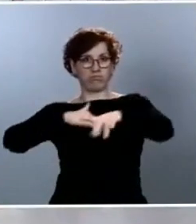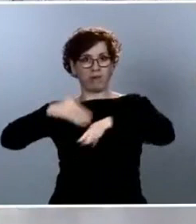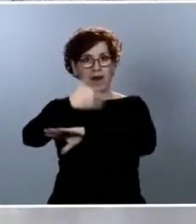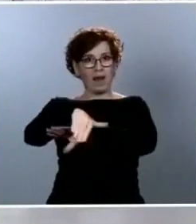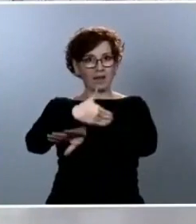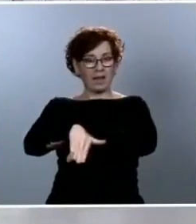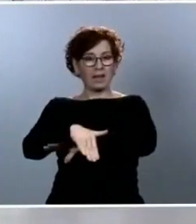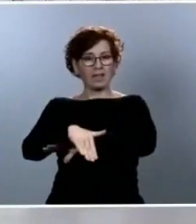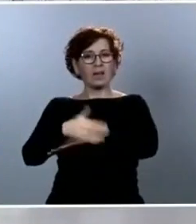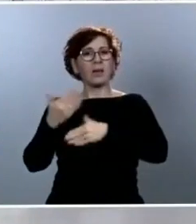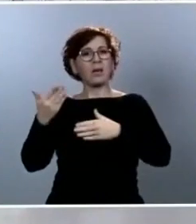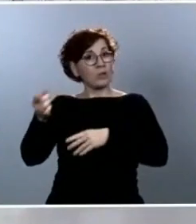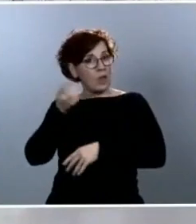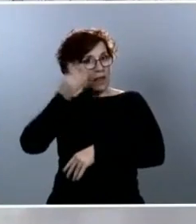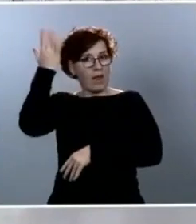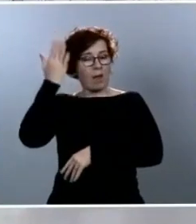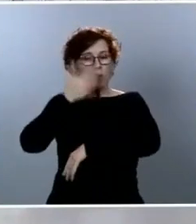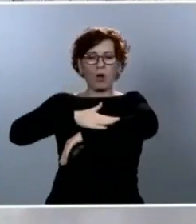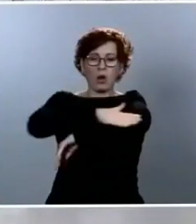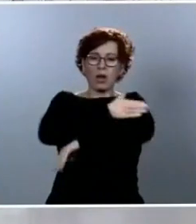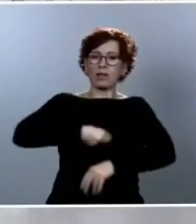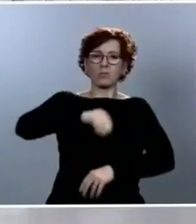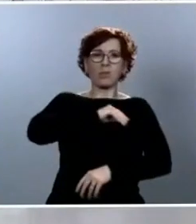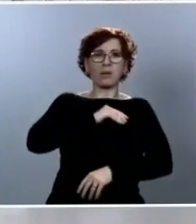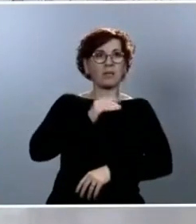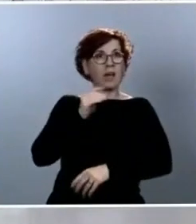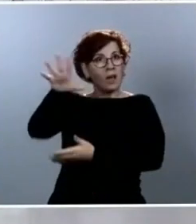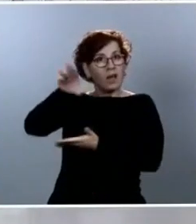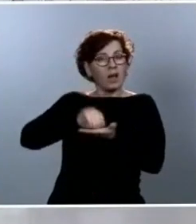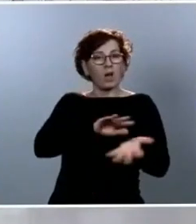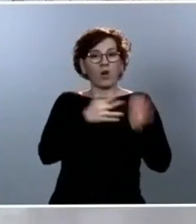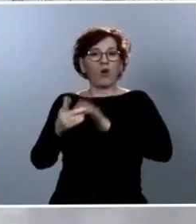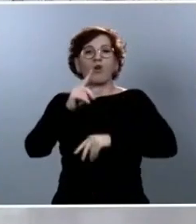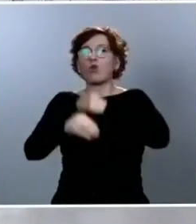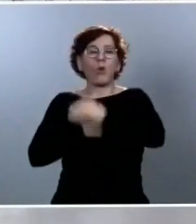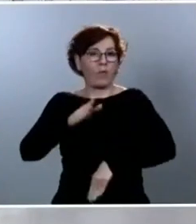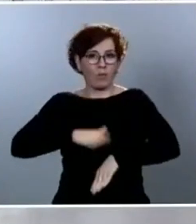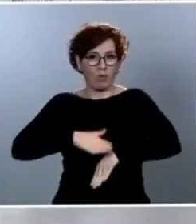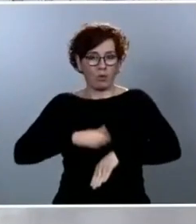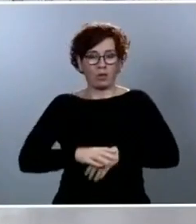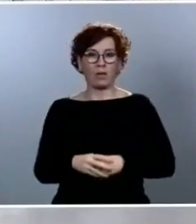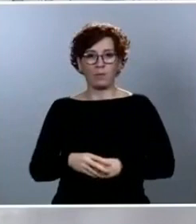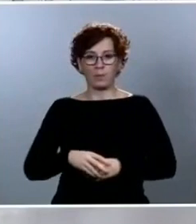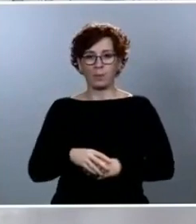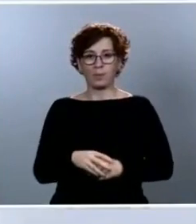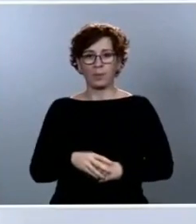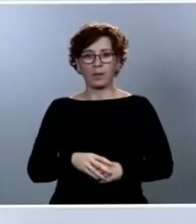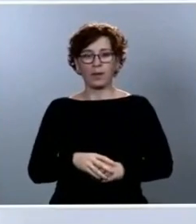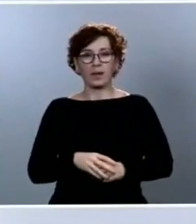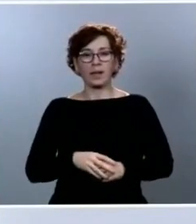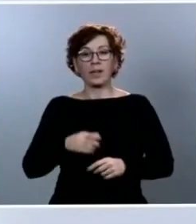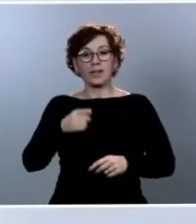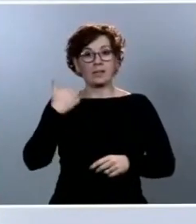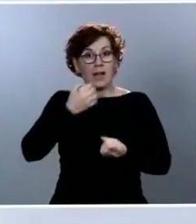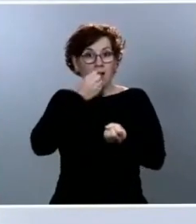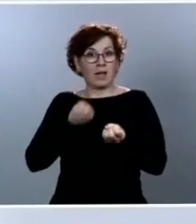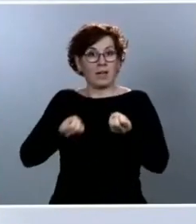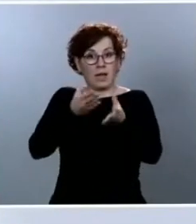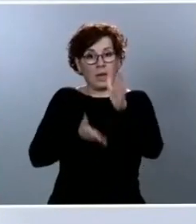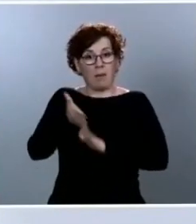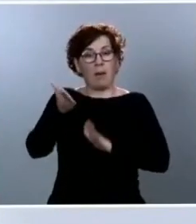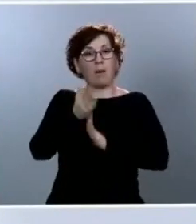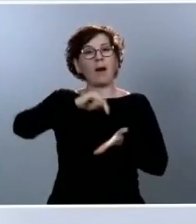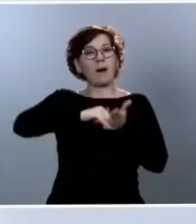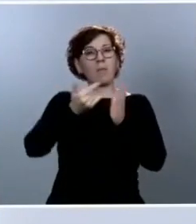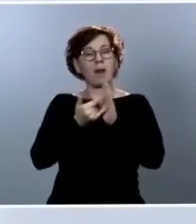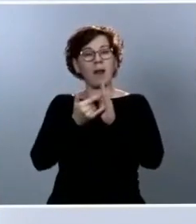aplica esta posibilidad? Y luego una última pregunta. Ha anunciado que se va a preparar un plan de desescalada. ¿Implica esto que se